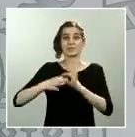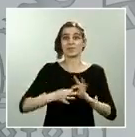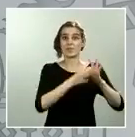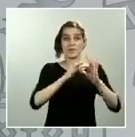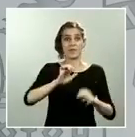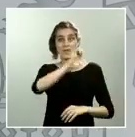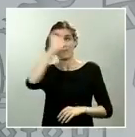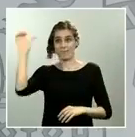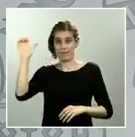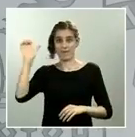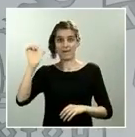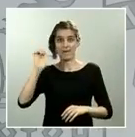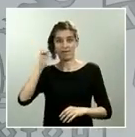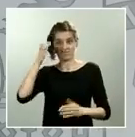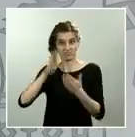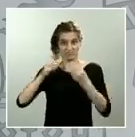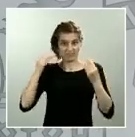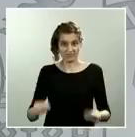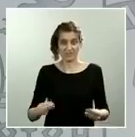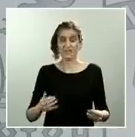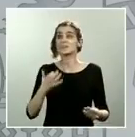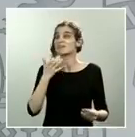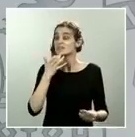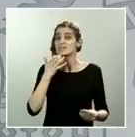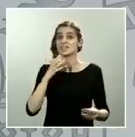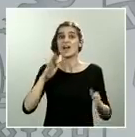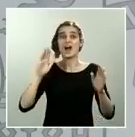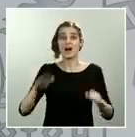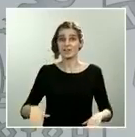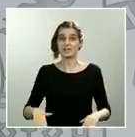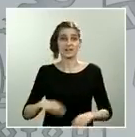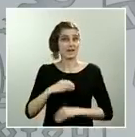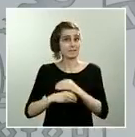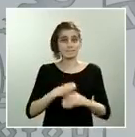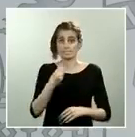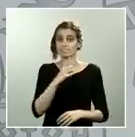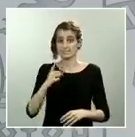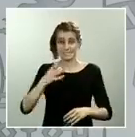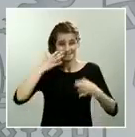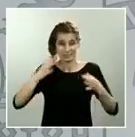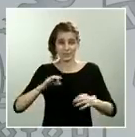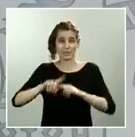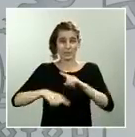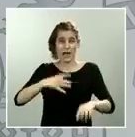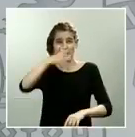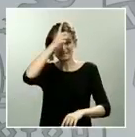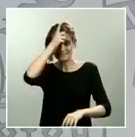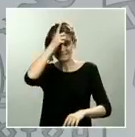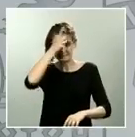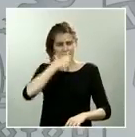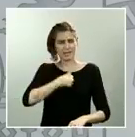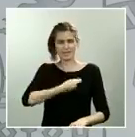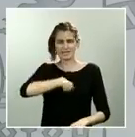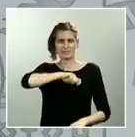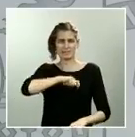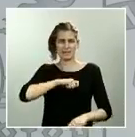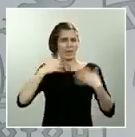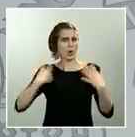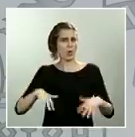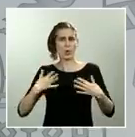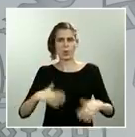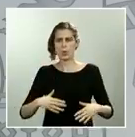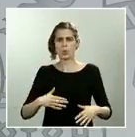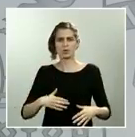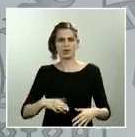evidentemente lo lamentará teniendo España como país profundamente europeísta teniendo que impulsar un